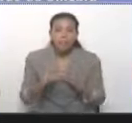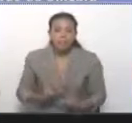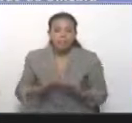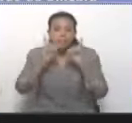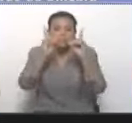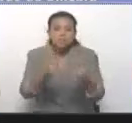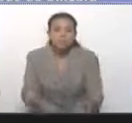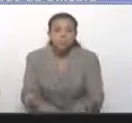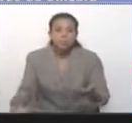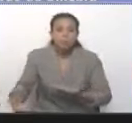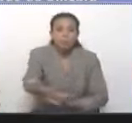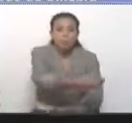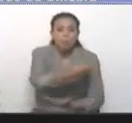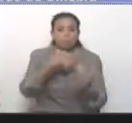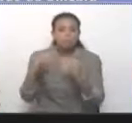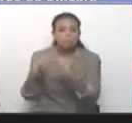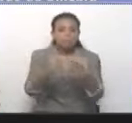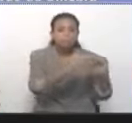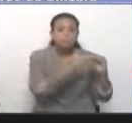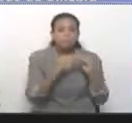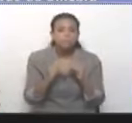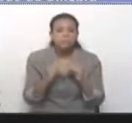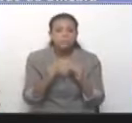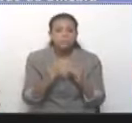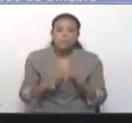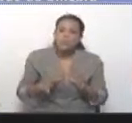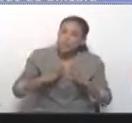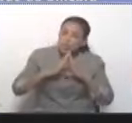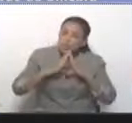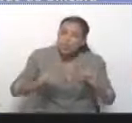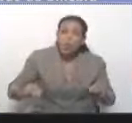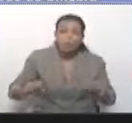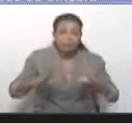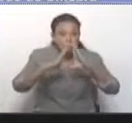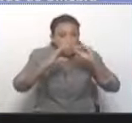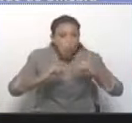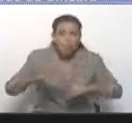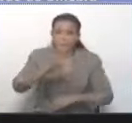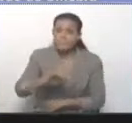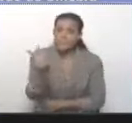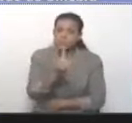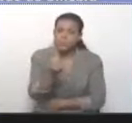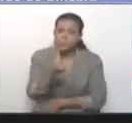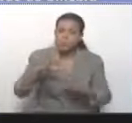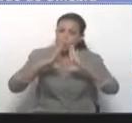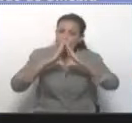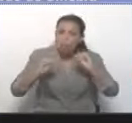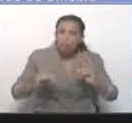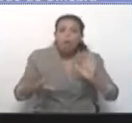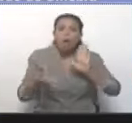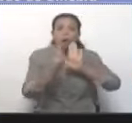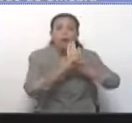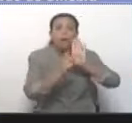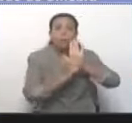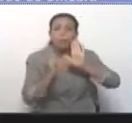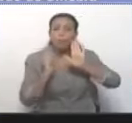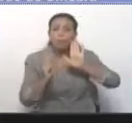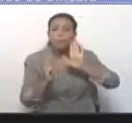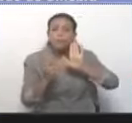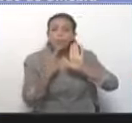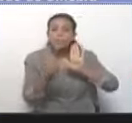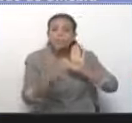una decisión como país, hacer valer la letra de la Constitución, el espíritu de la